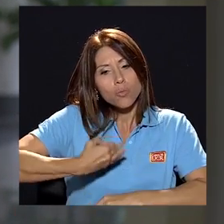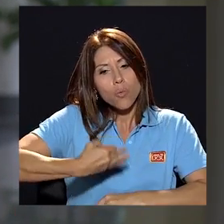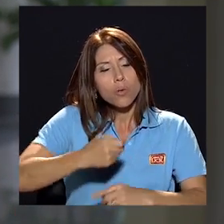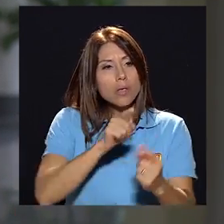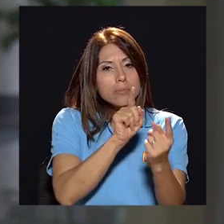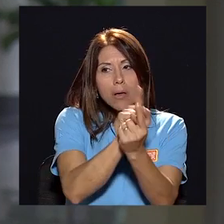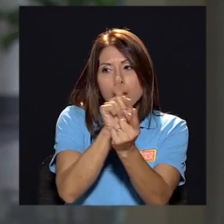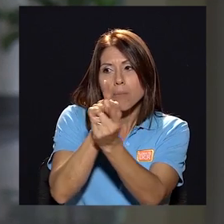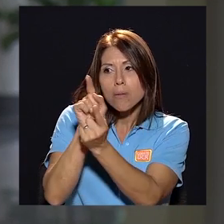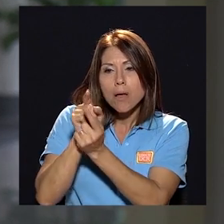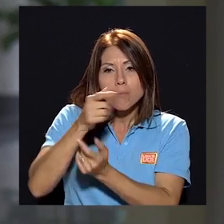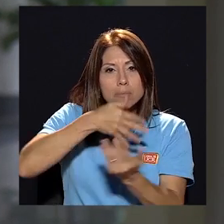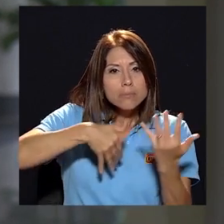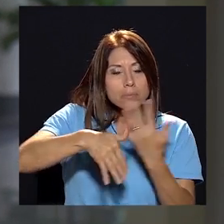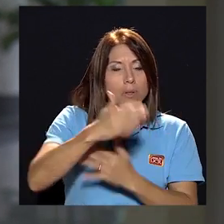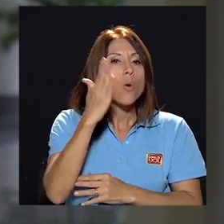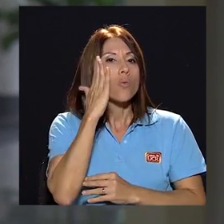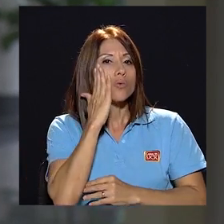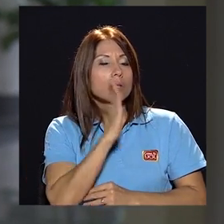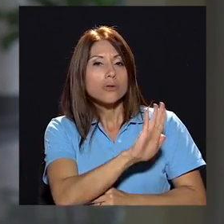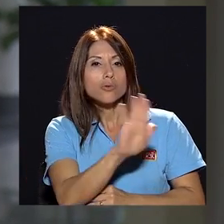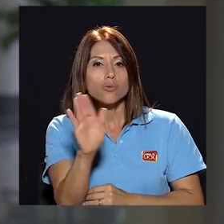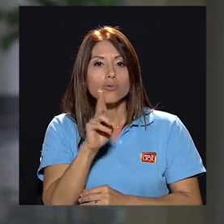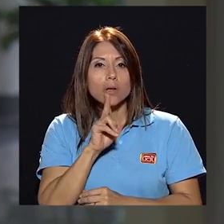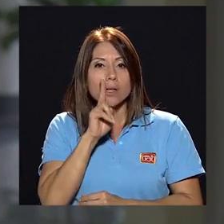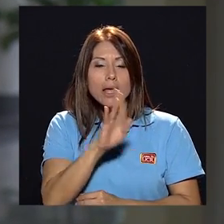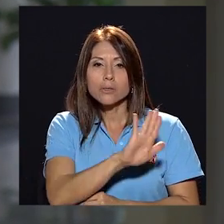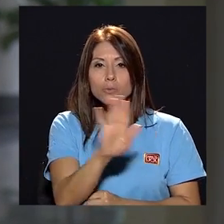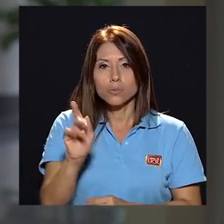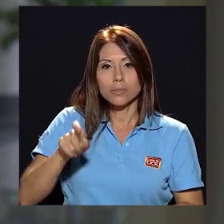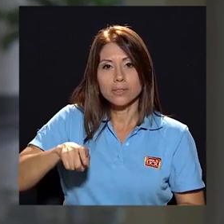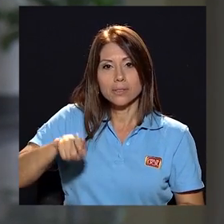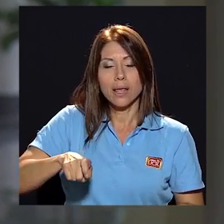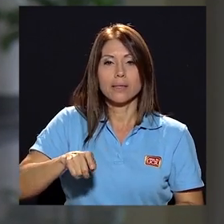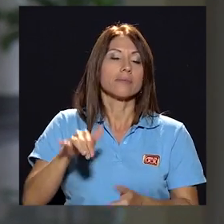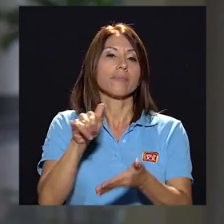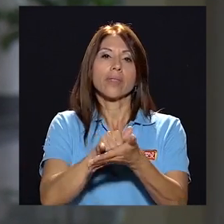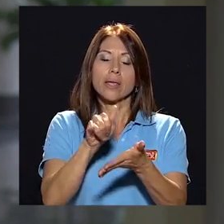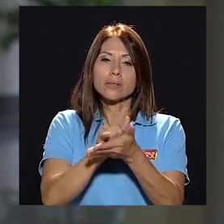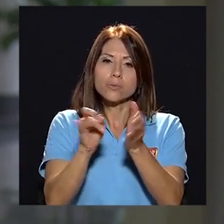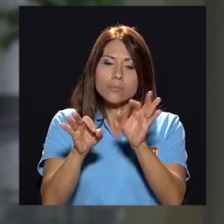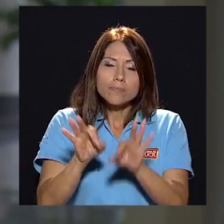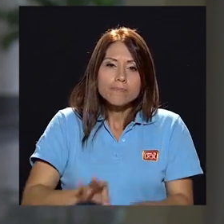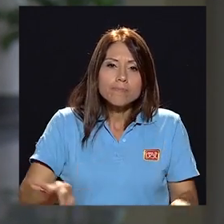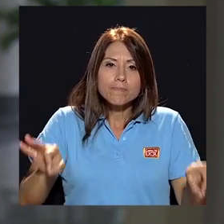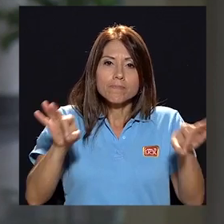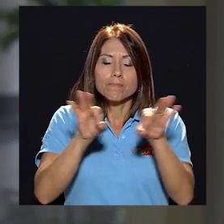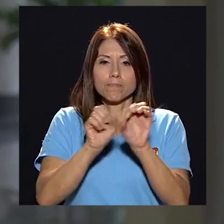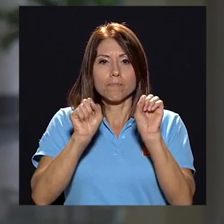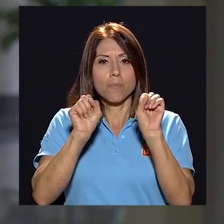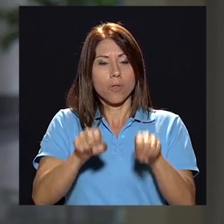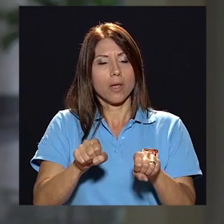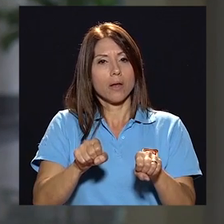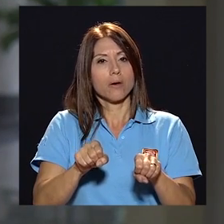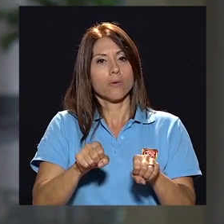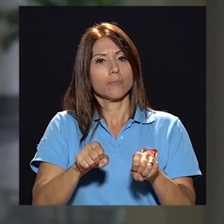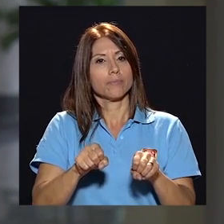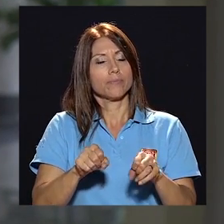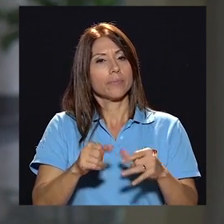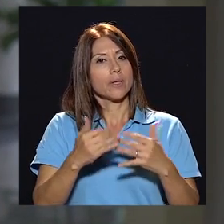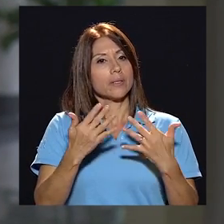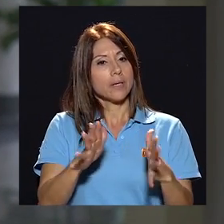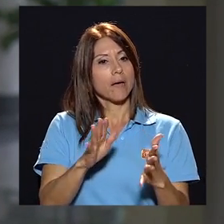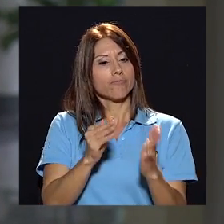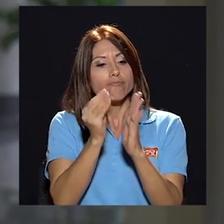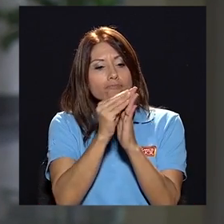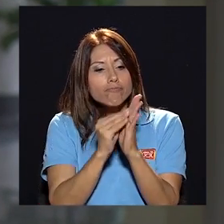con compañeros me permitió conocer sus realidades sus necesidades y esto creo que es importante poderlo materializar